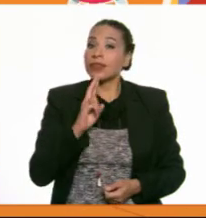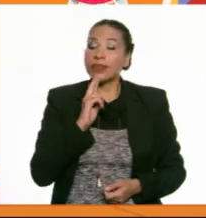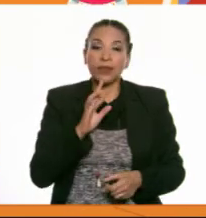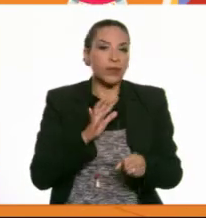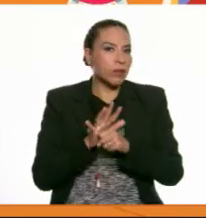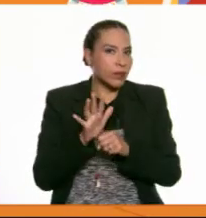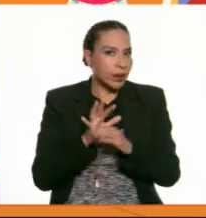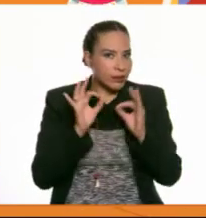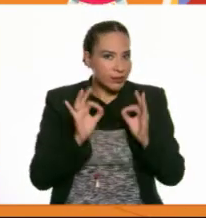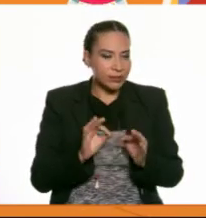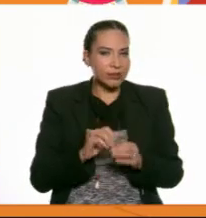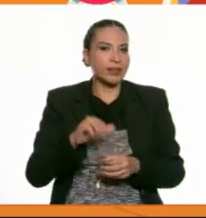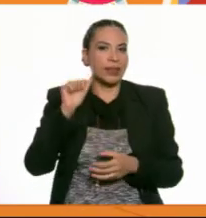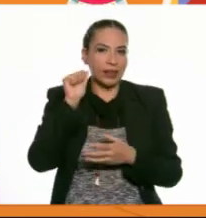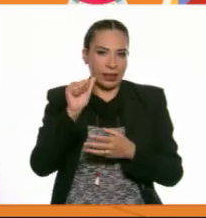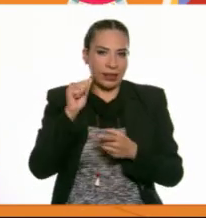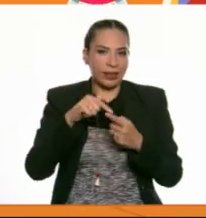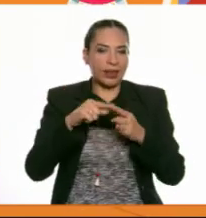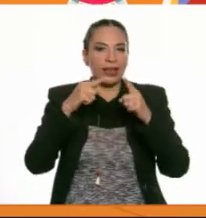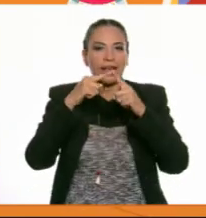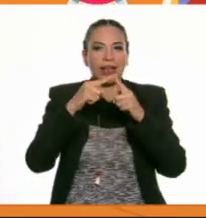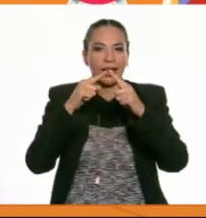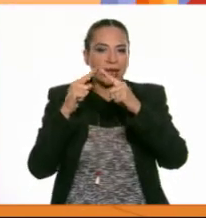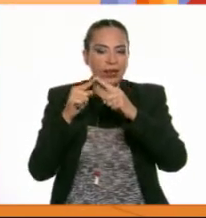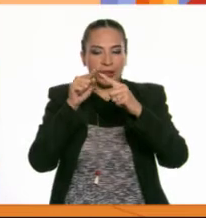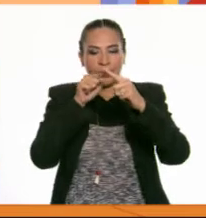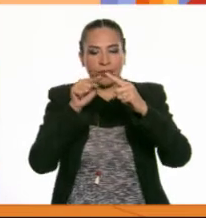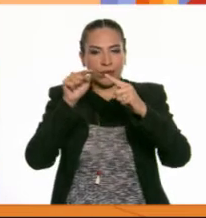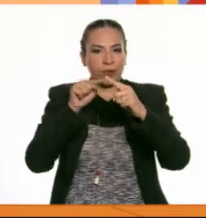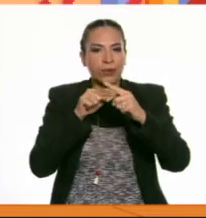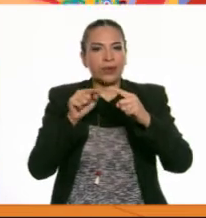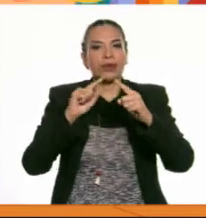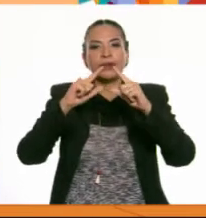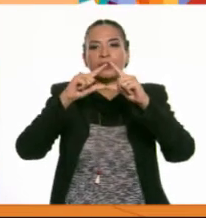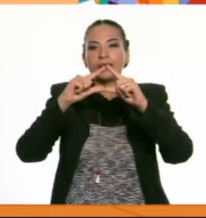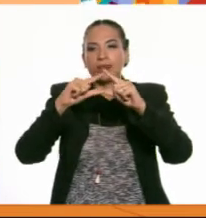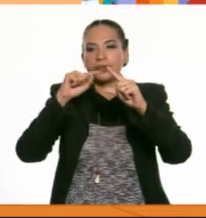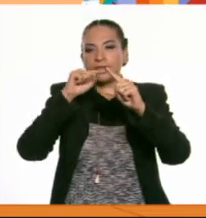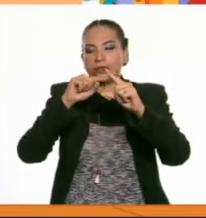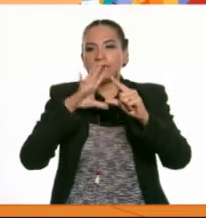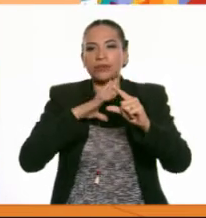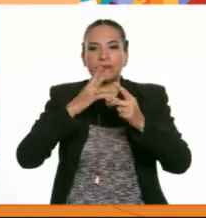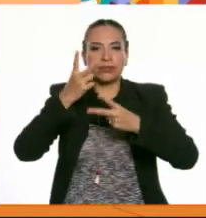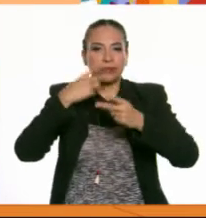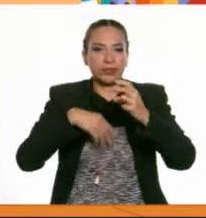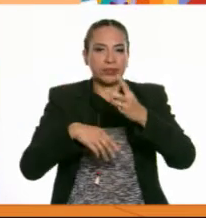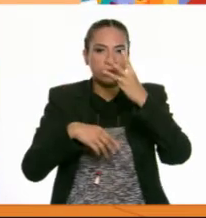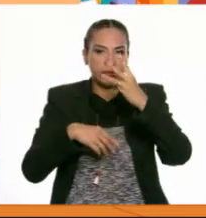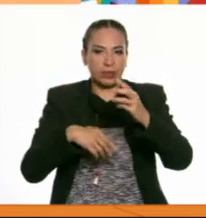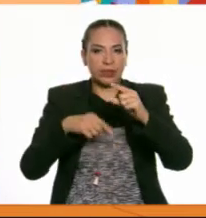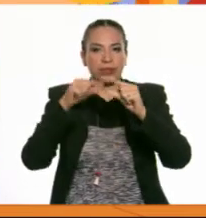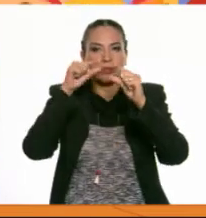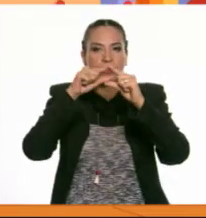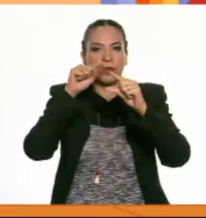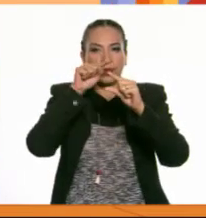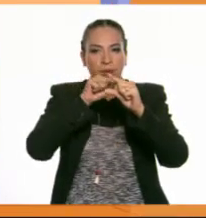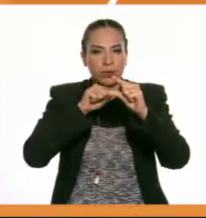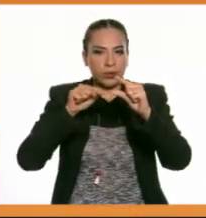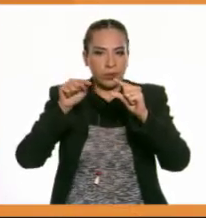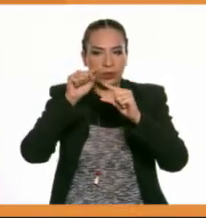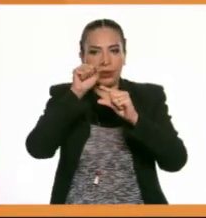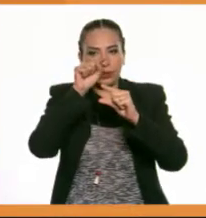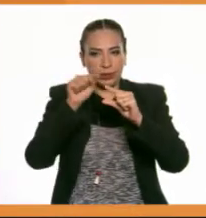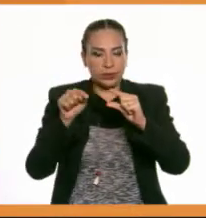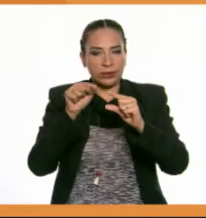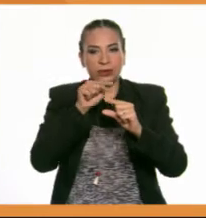correcta es A. Ángulos. El triángulo es un polígono que resulta de unir tres puntos con líneas rectas.